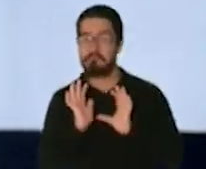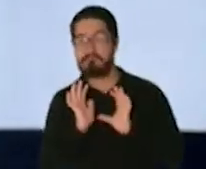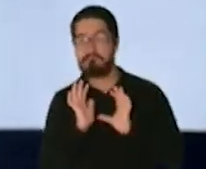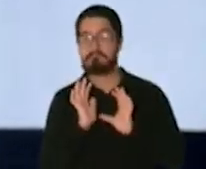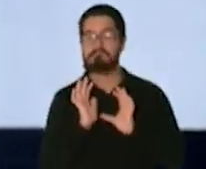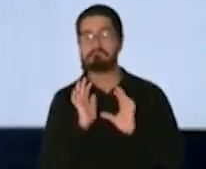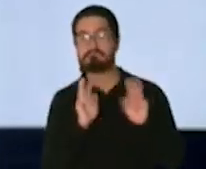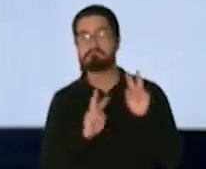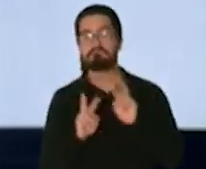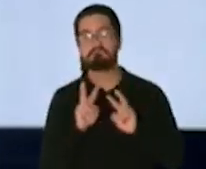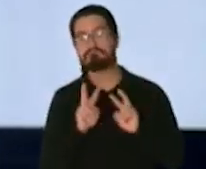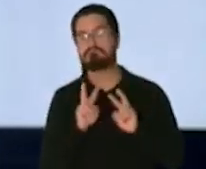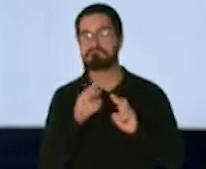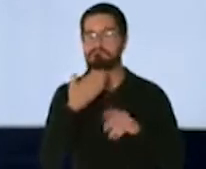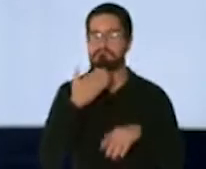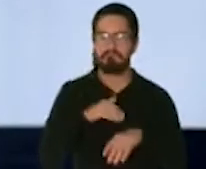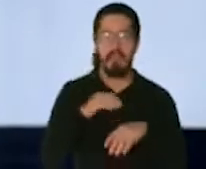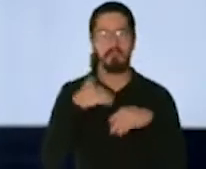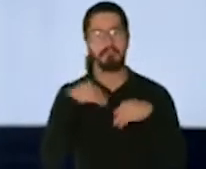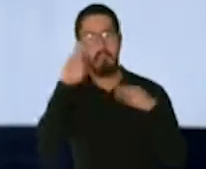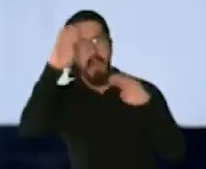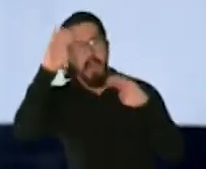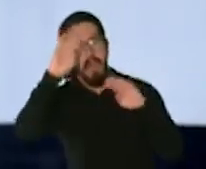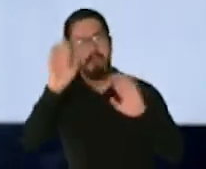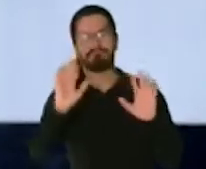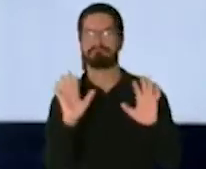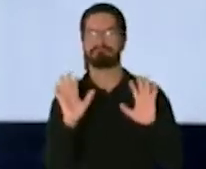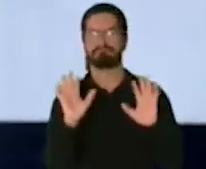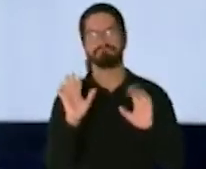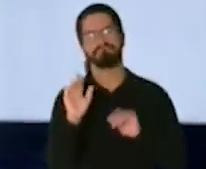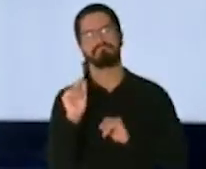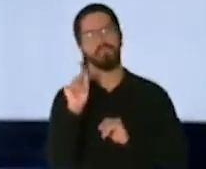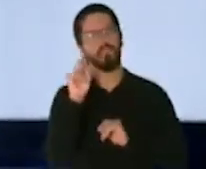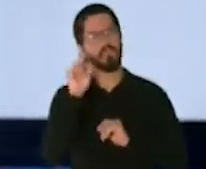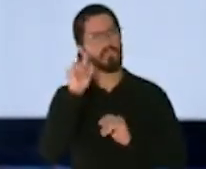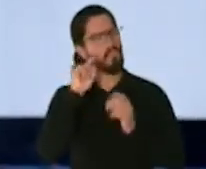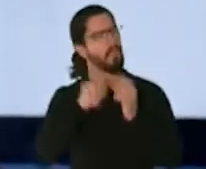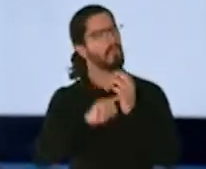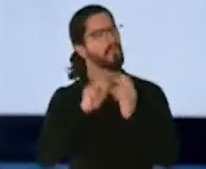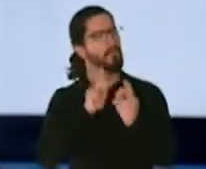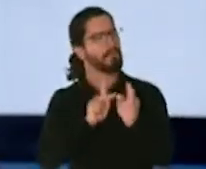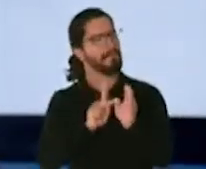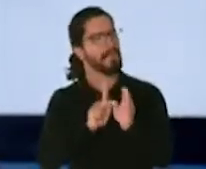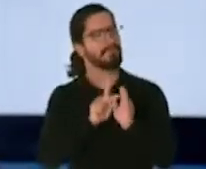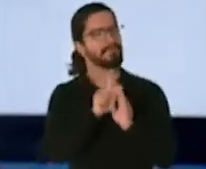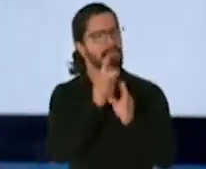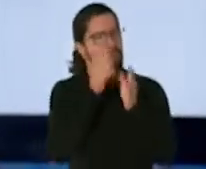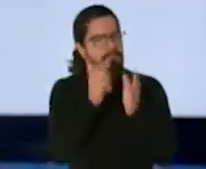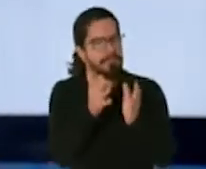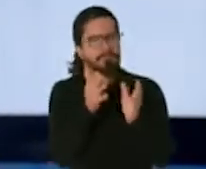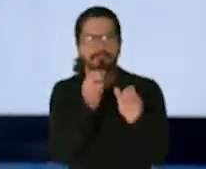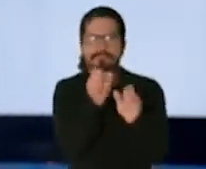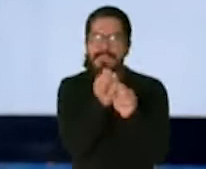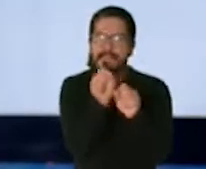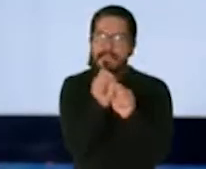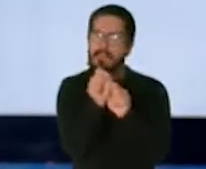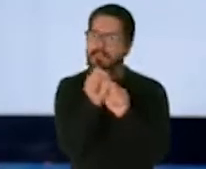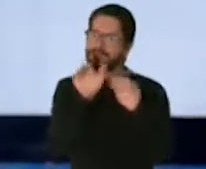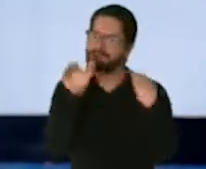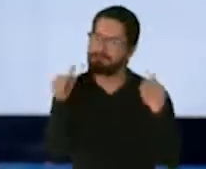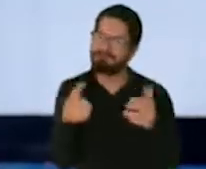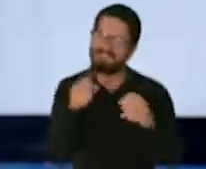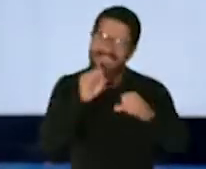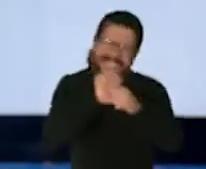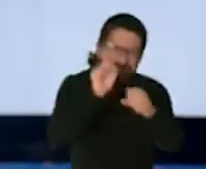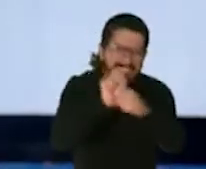que me preocupe, lo que veo son unos profesionales dedicados, porque este es el